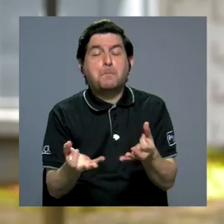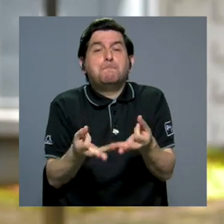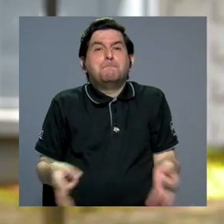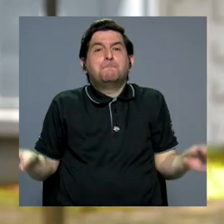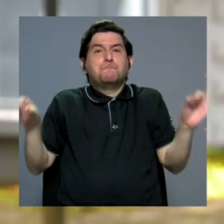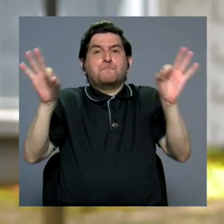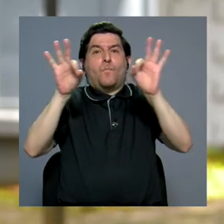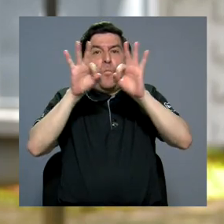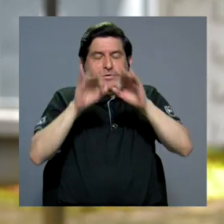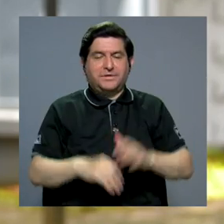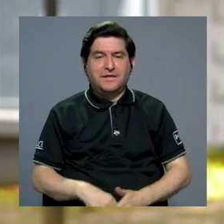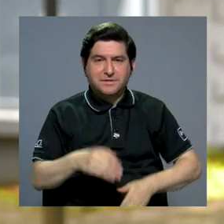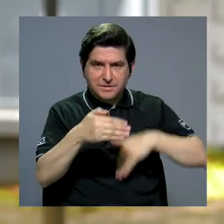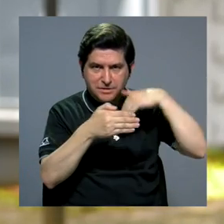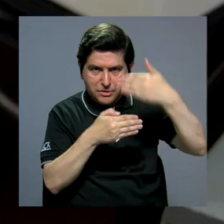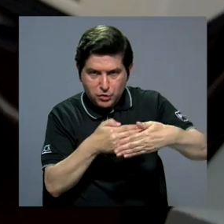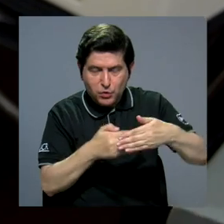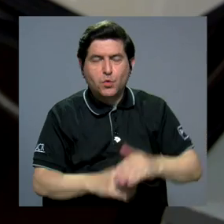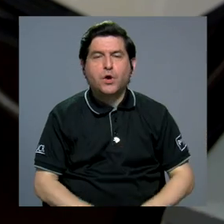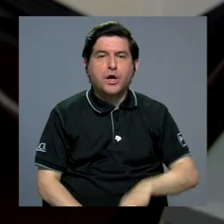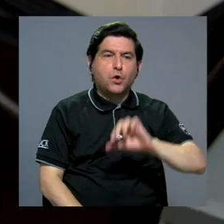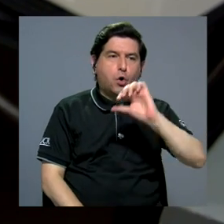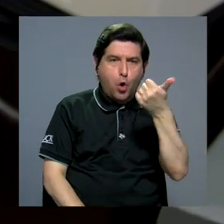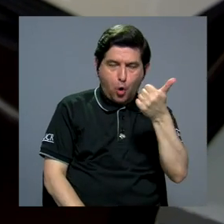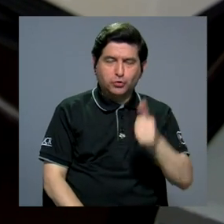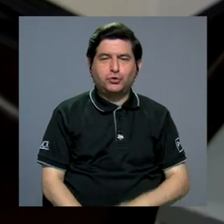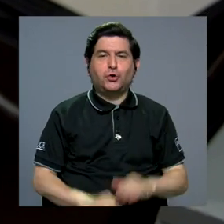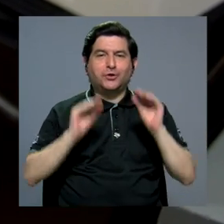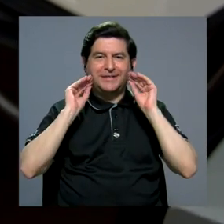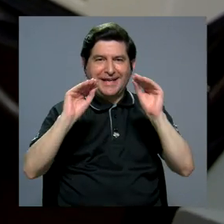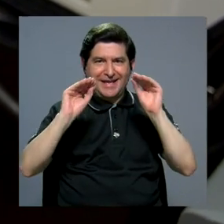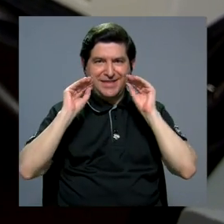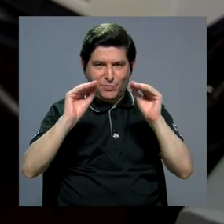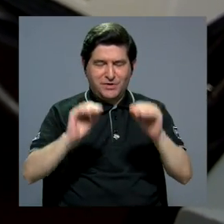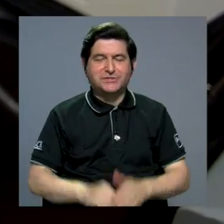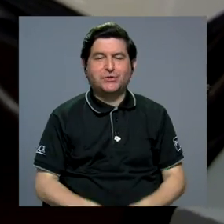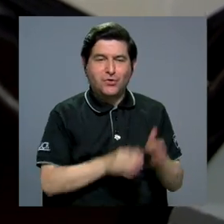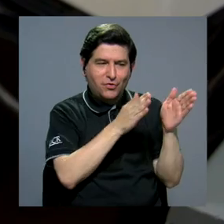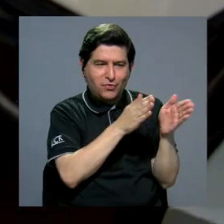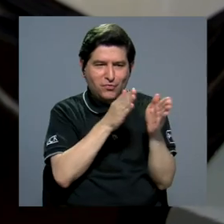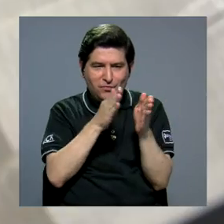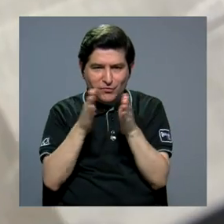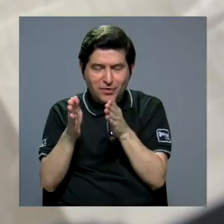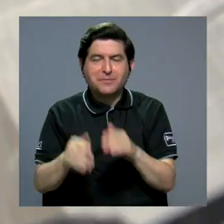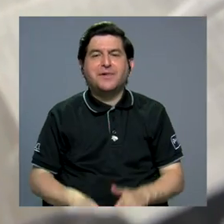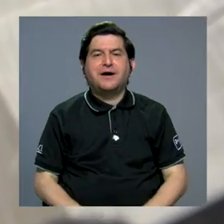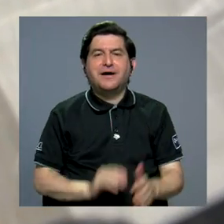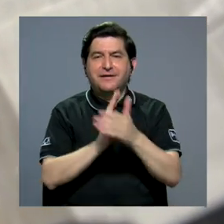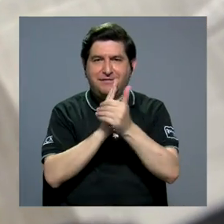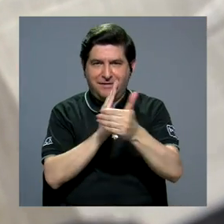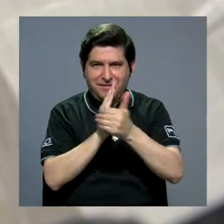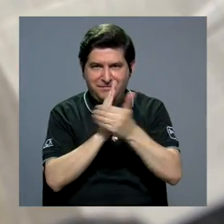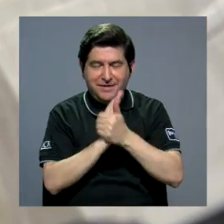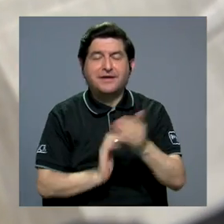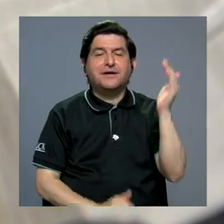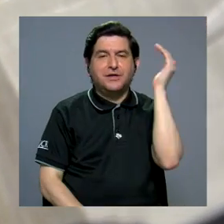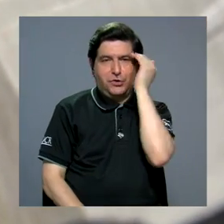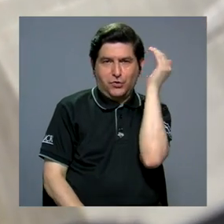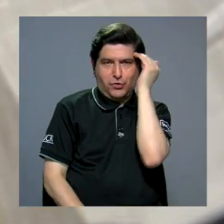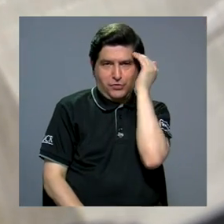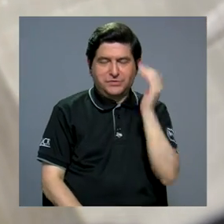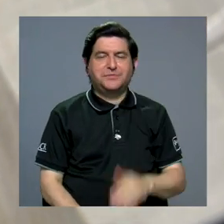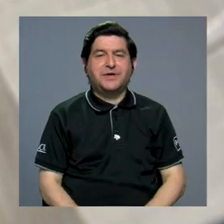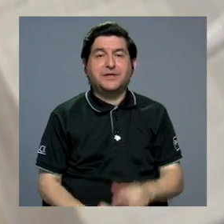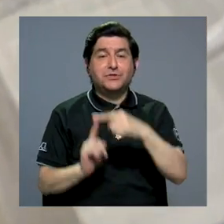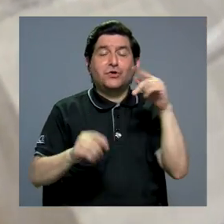importancia. Luego hay otro relacionado con la educación y la formación también de capacidades y conocimientos,